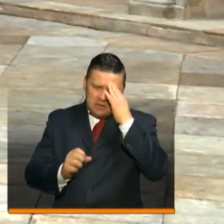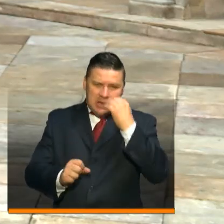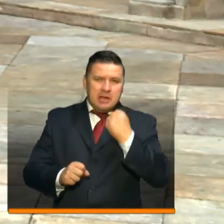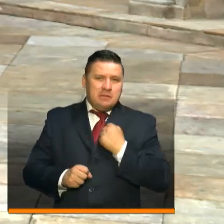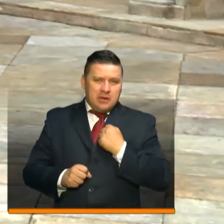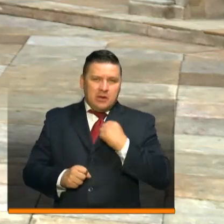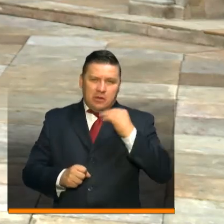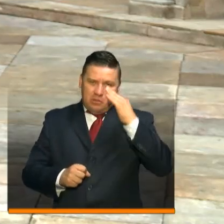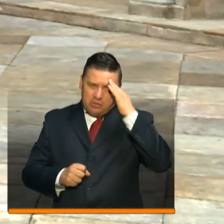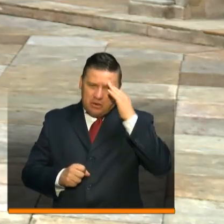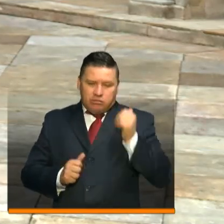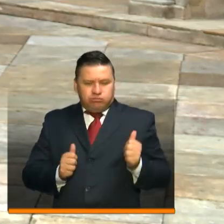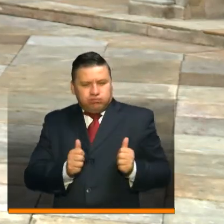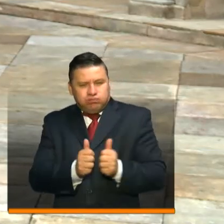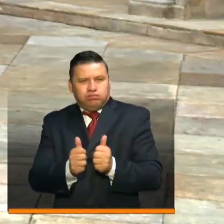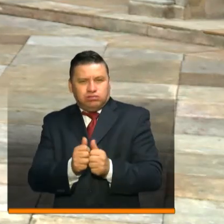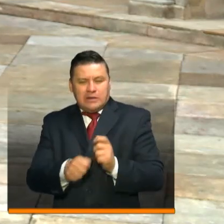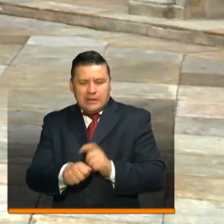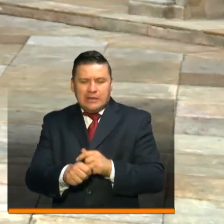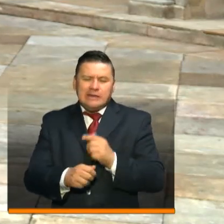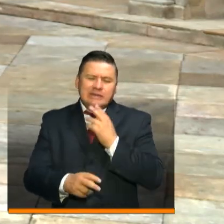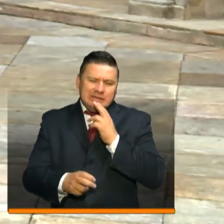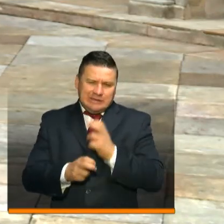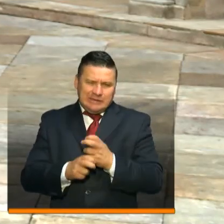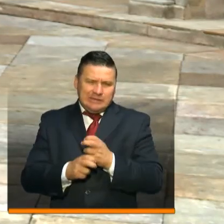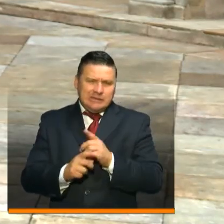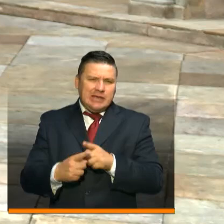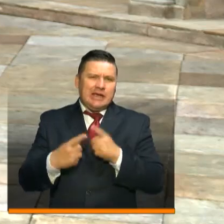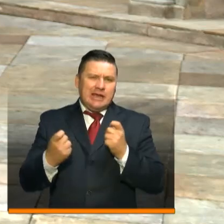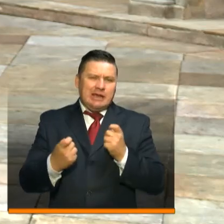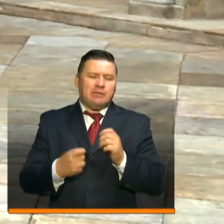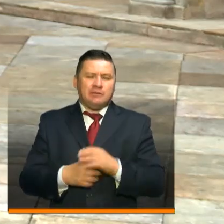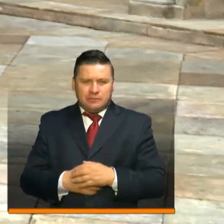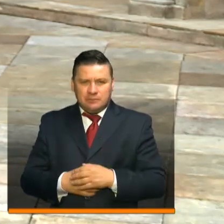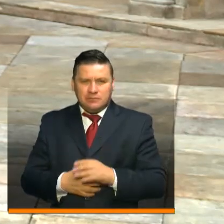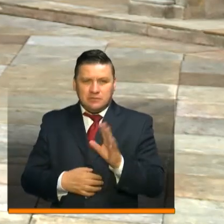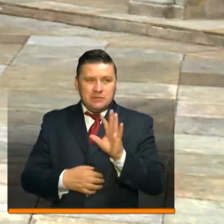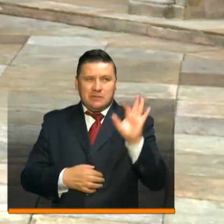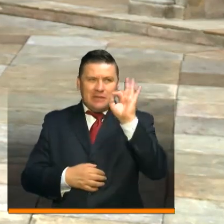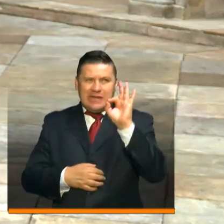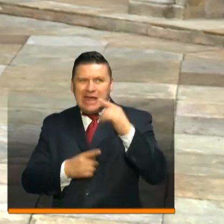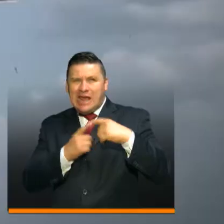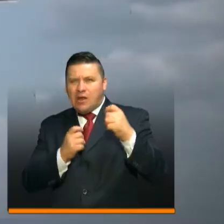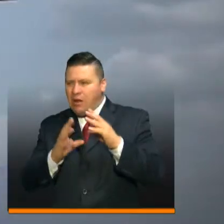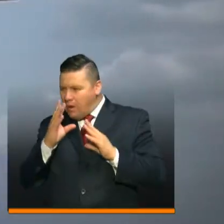militares y de la policía en este momento crítico contra un enemigo común, el coronavirus.